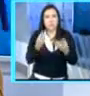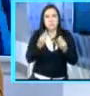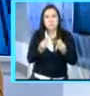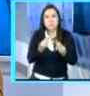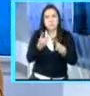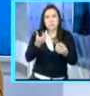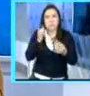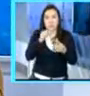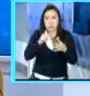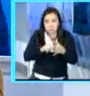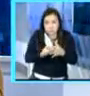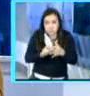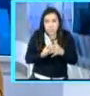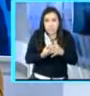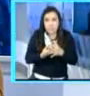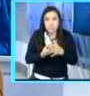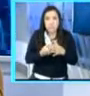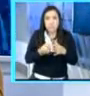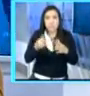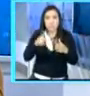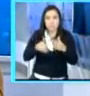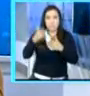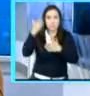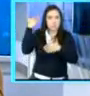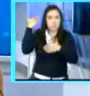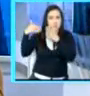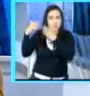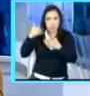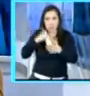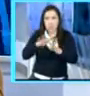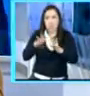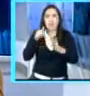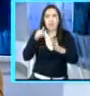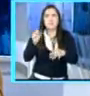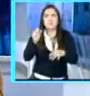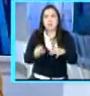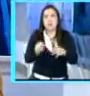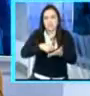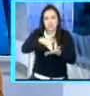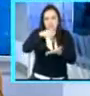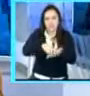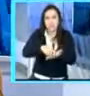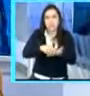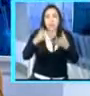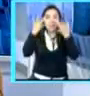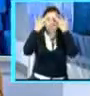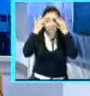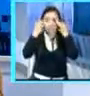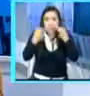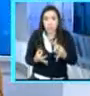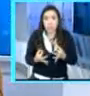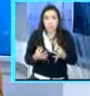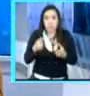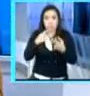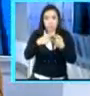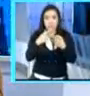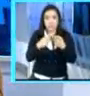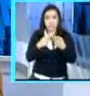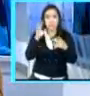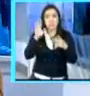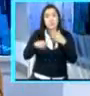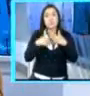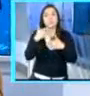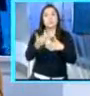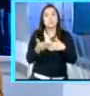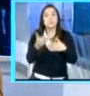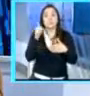inicialmente fue el tema de Chicsoy, cerrar un capítulo de Chicsoy. Lo que podemos decir es que eso efectivamente ya se ha realizado